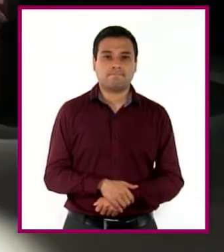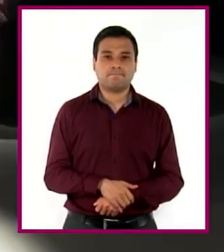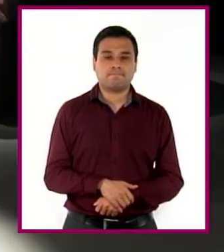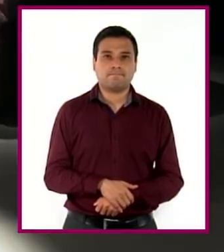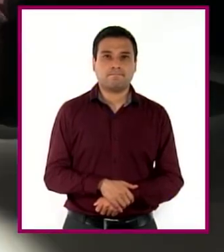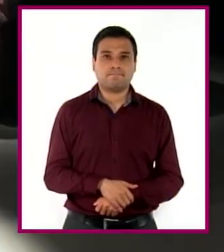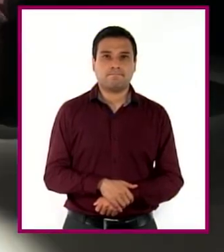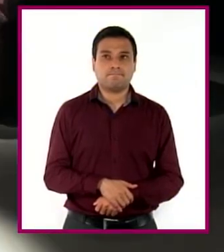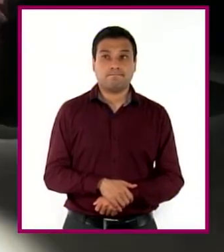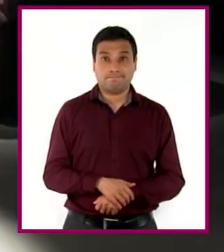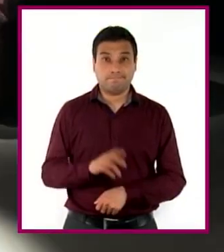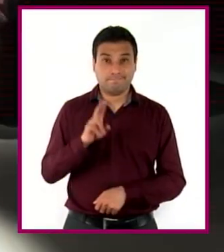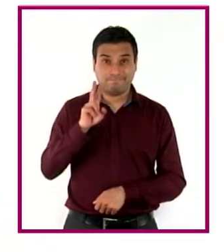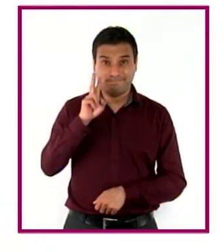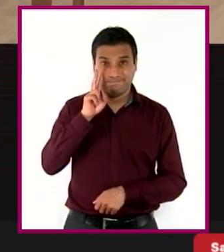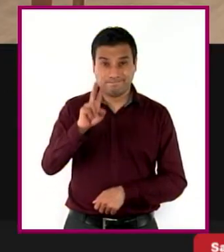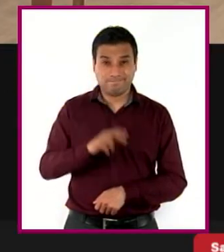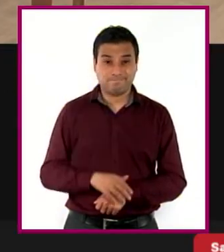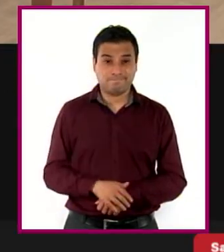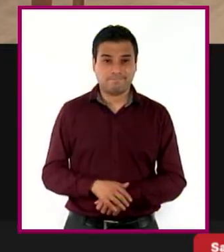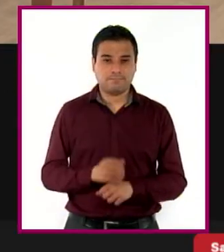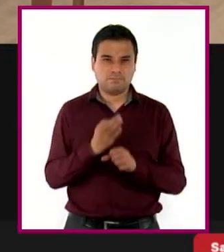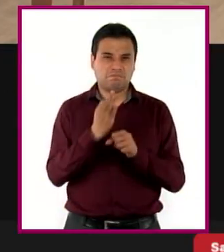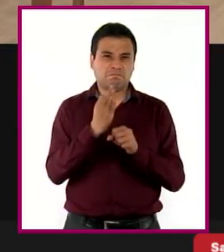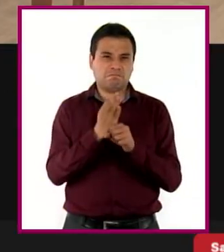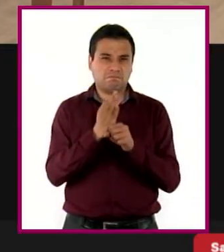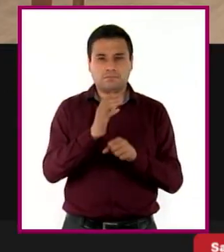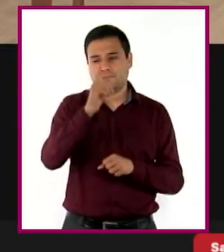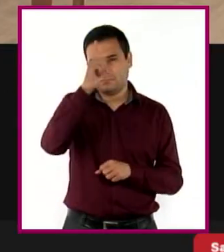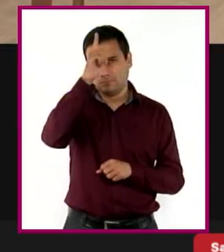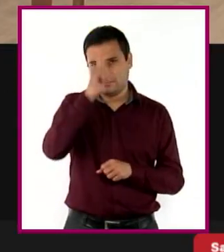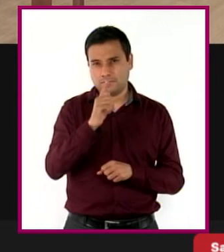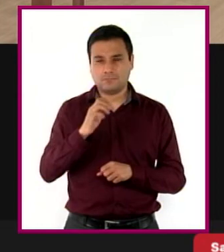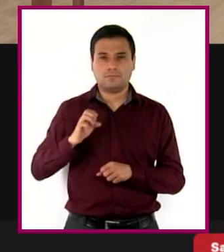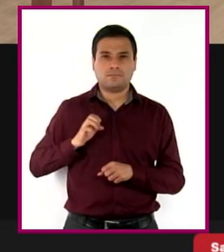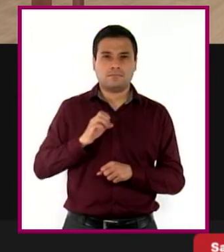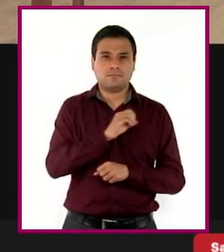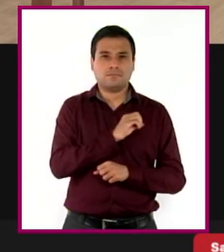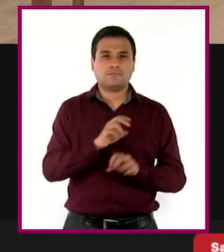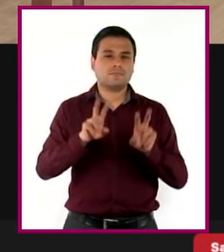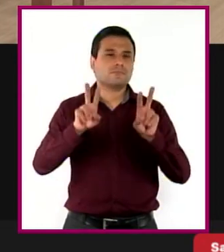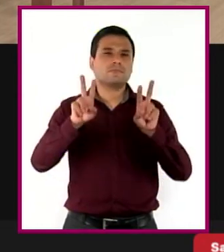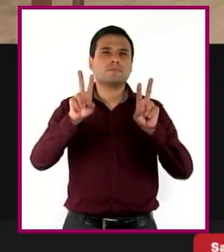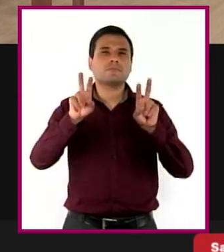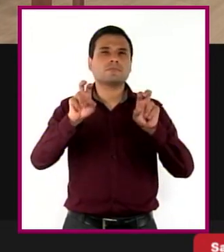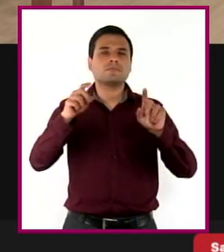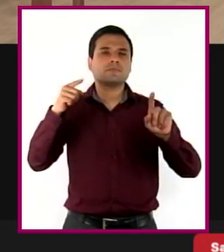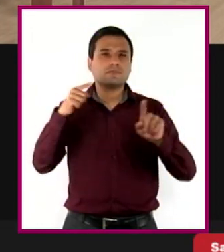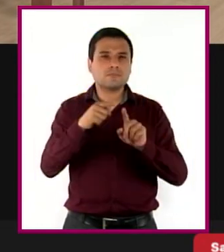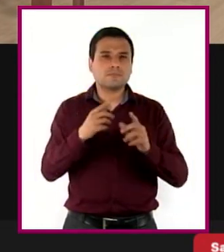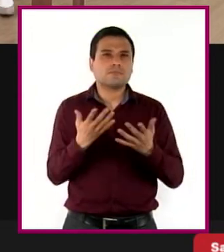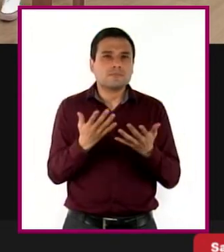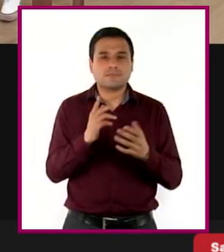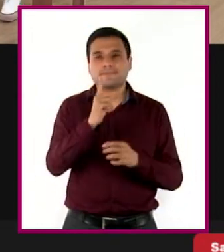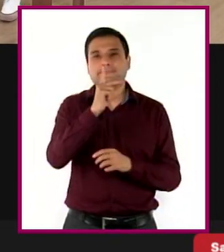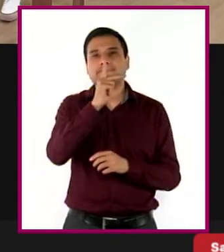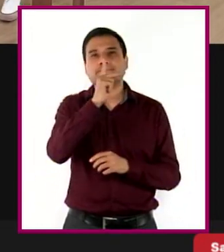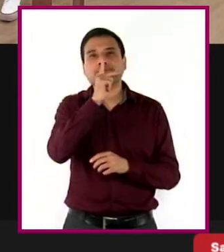Como te habrás dado cuenta, hoy Luna y Emiliano se enfrentaron a un tema a partir de los deseos de los papás de Emiliano.